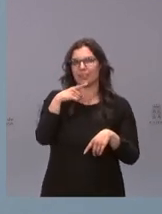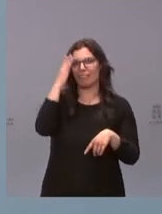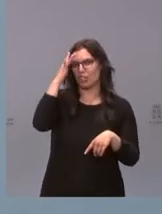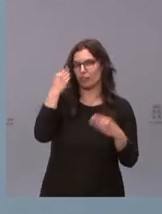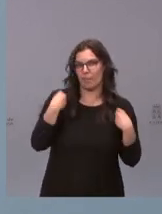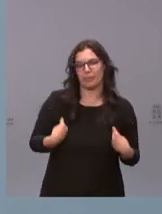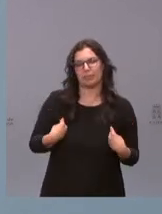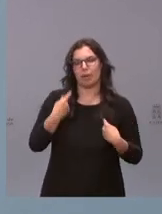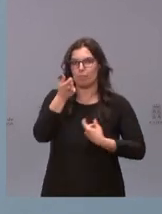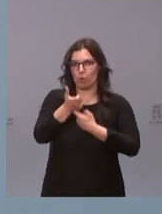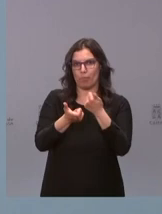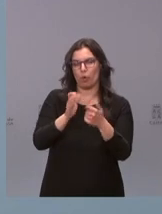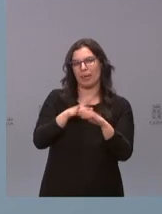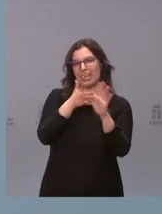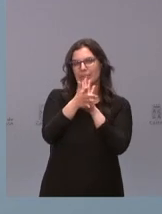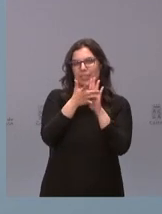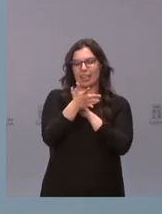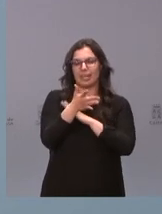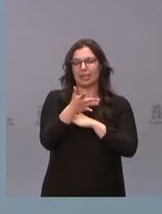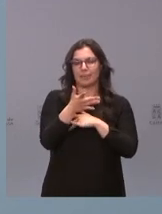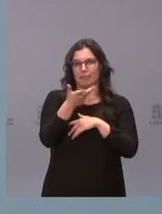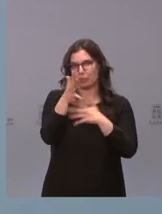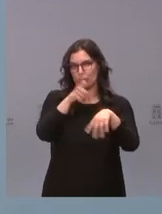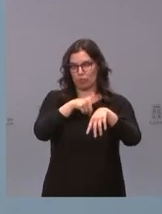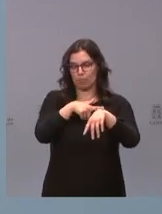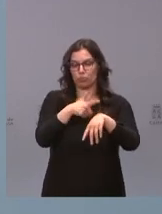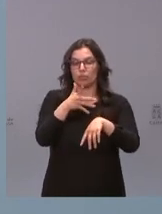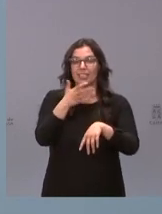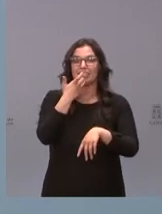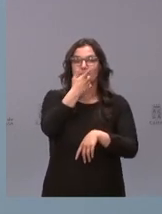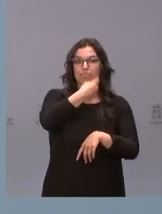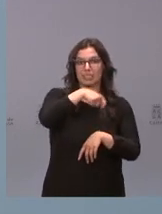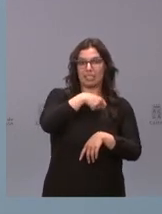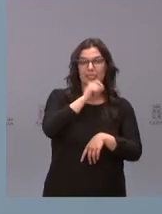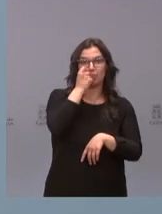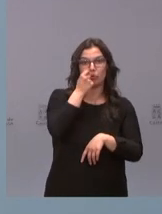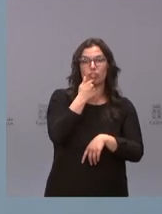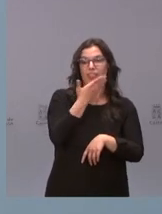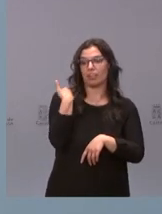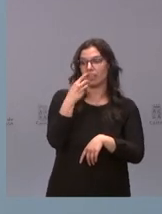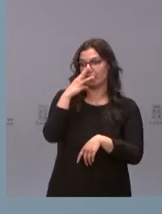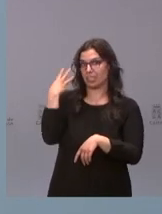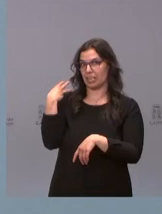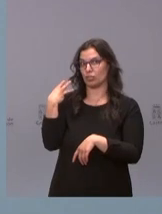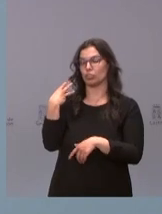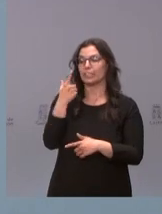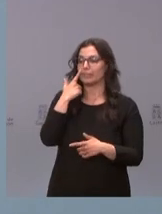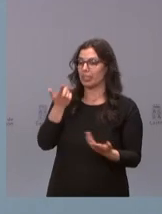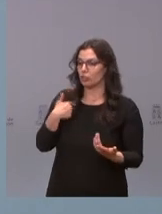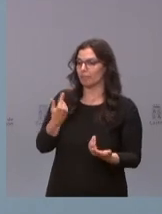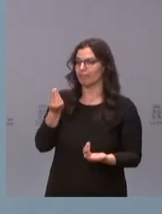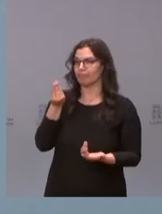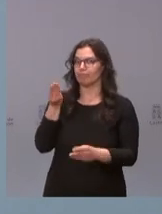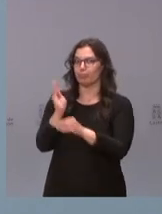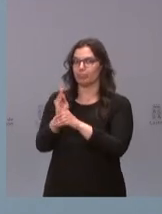poco una idea de los tiempos si el presidente Mañueco me hubiera dicho hace tres años mira Mariano tengo aquí tres